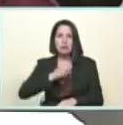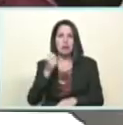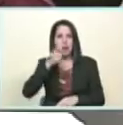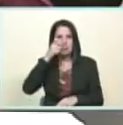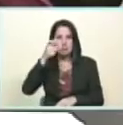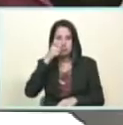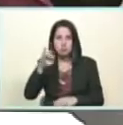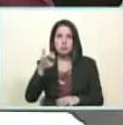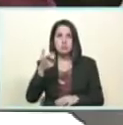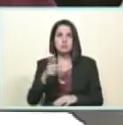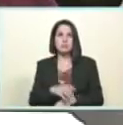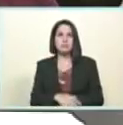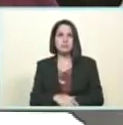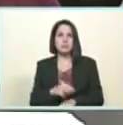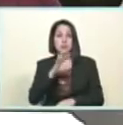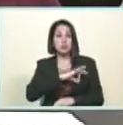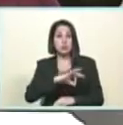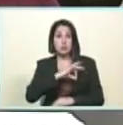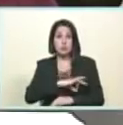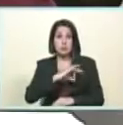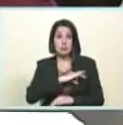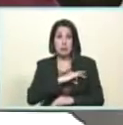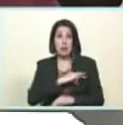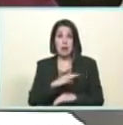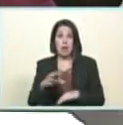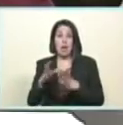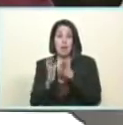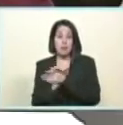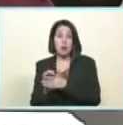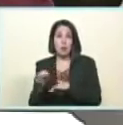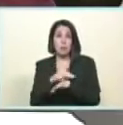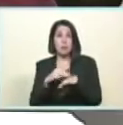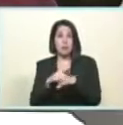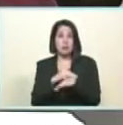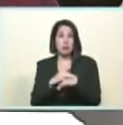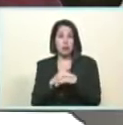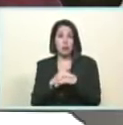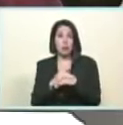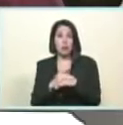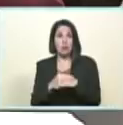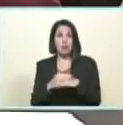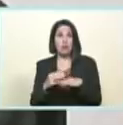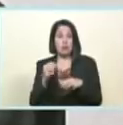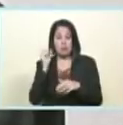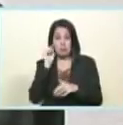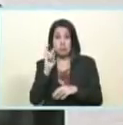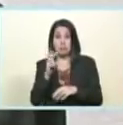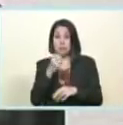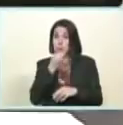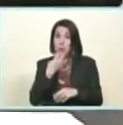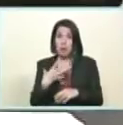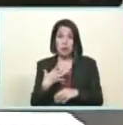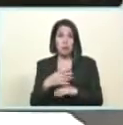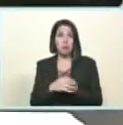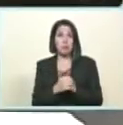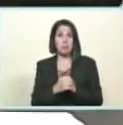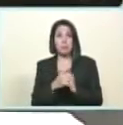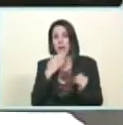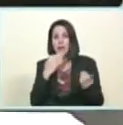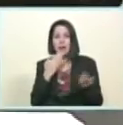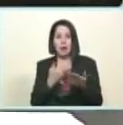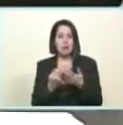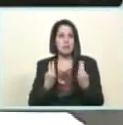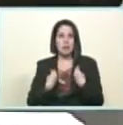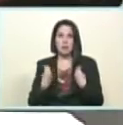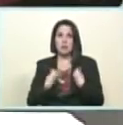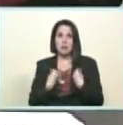seguridad social compañero ministro Valle es el carnet de la patria una belleza lo doy gracias a la